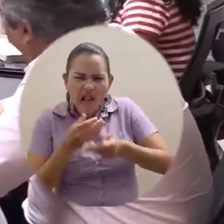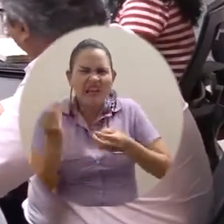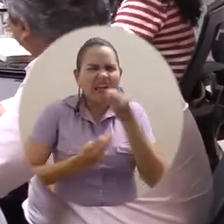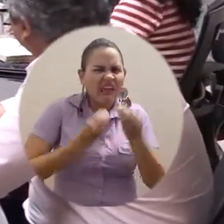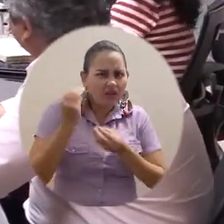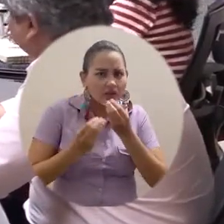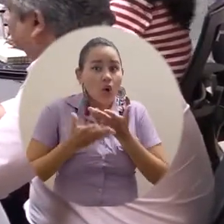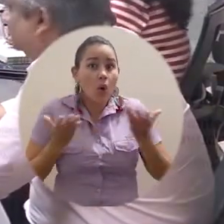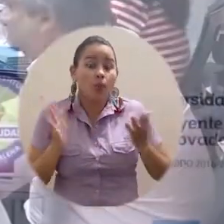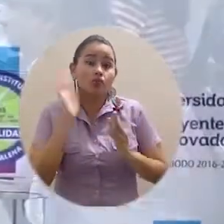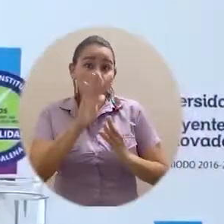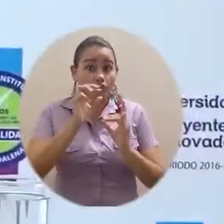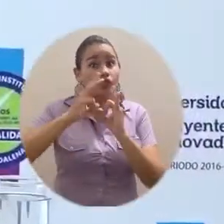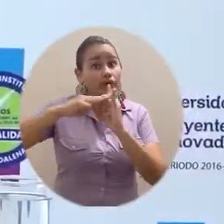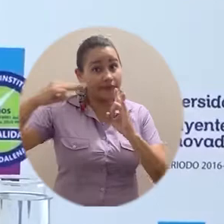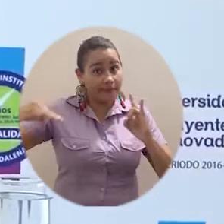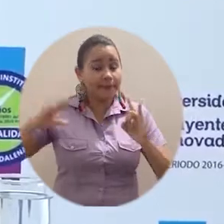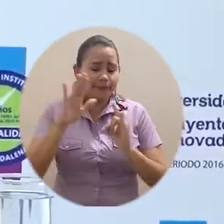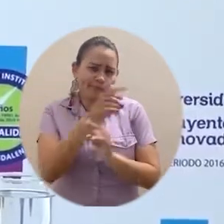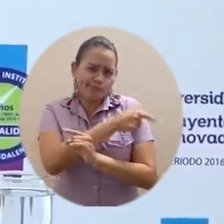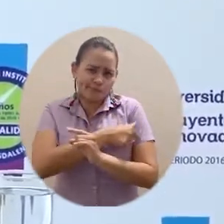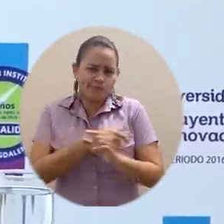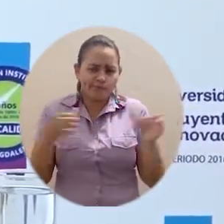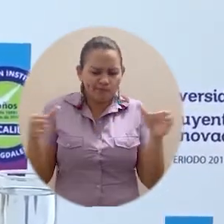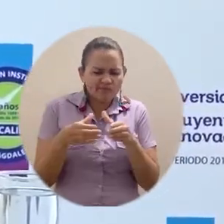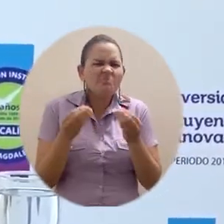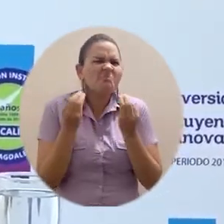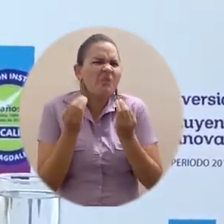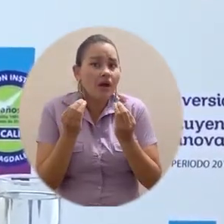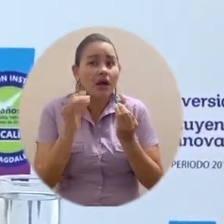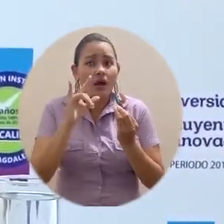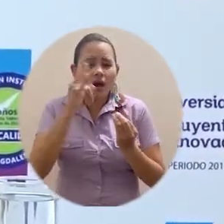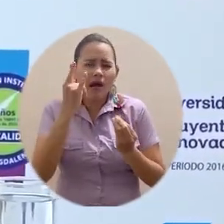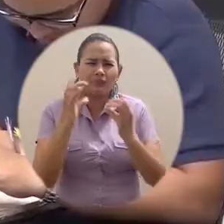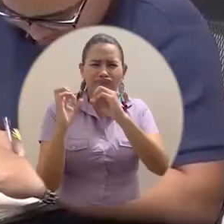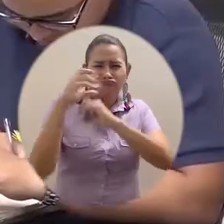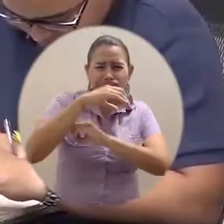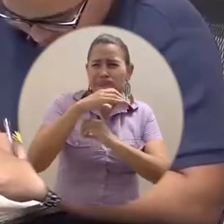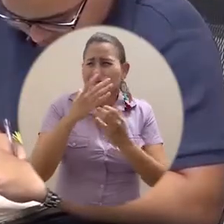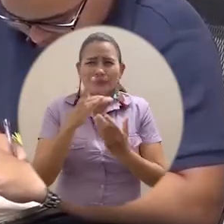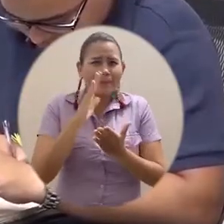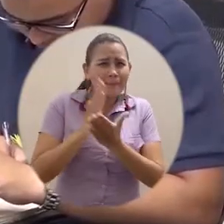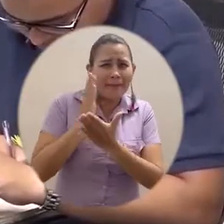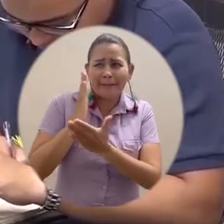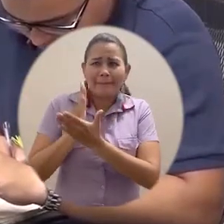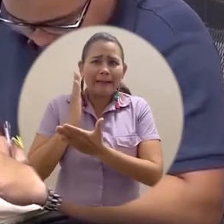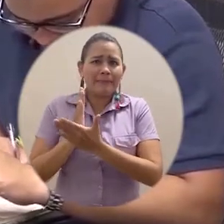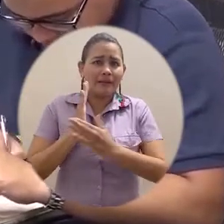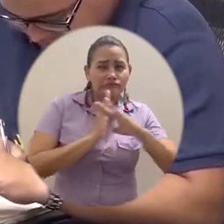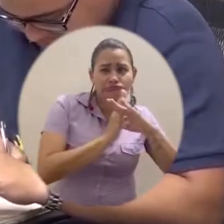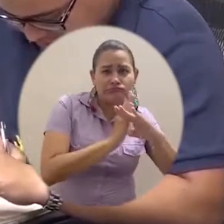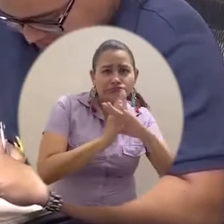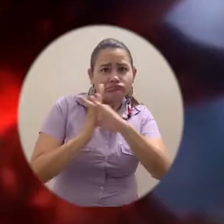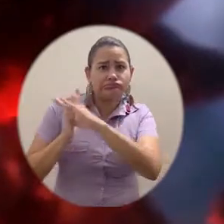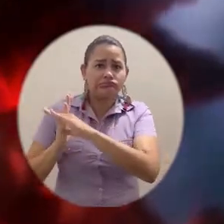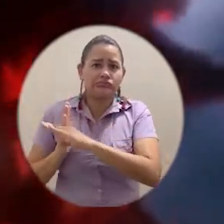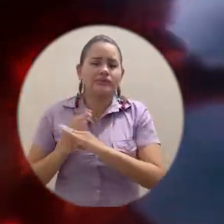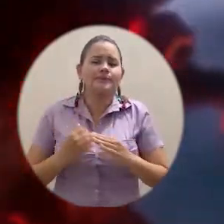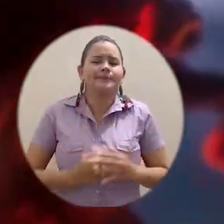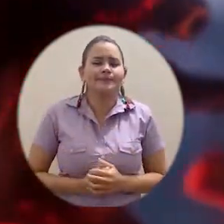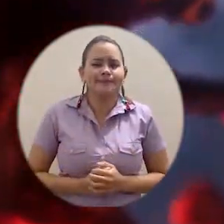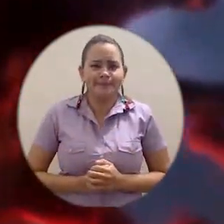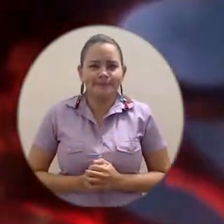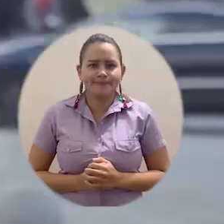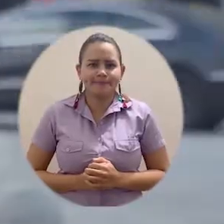de la Universidad del Magdalena, con el propósito de avanzar en medidas preventivas para enfrentar la emergencia sanitaria generada por la